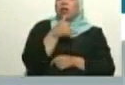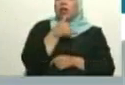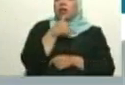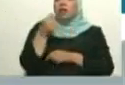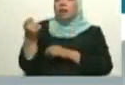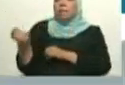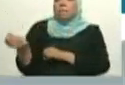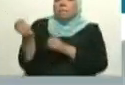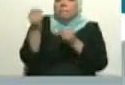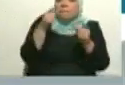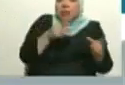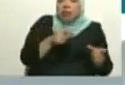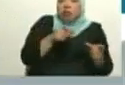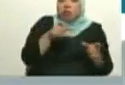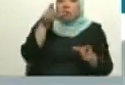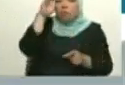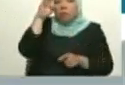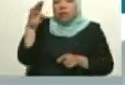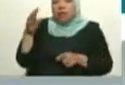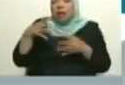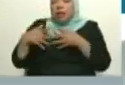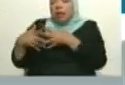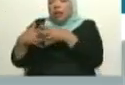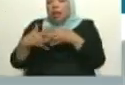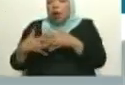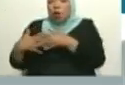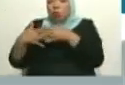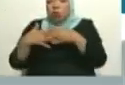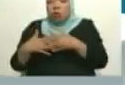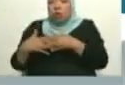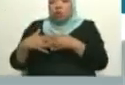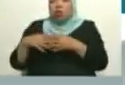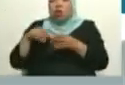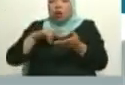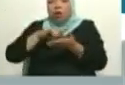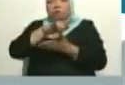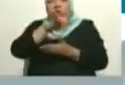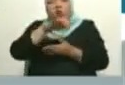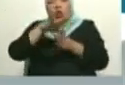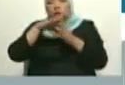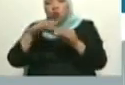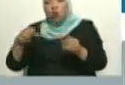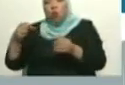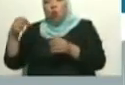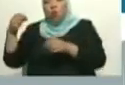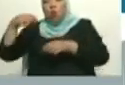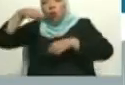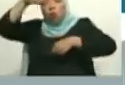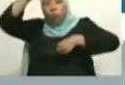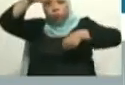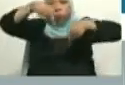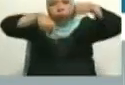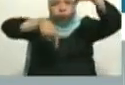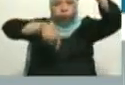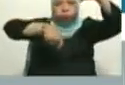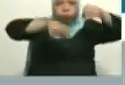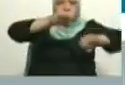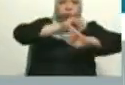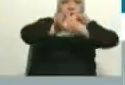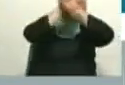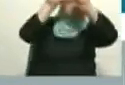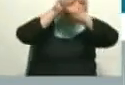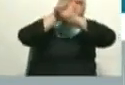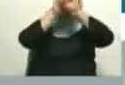Venezuela, que metieran sus tropas, sus tanques, sus aviones, que nos bombardearan, o no se lo pidieron,